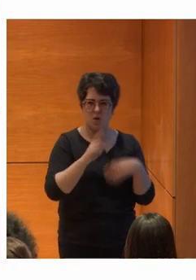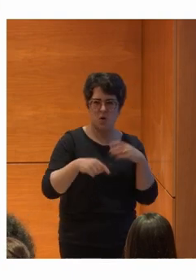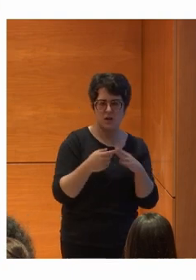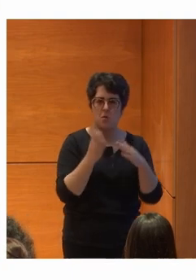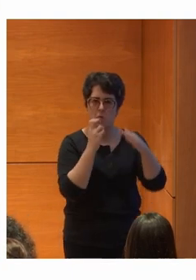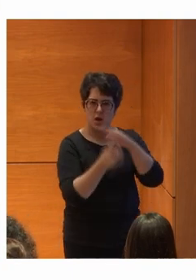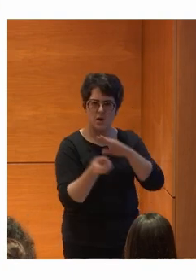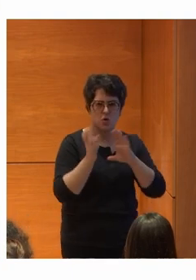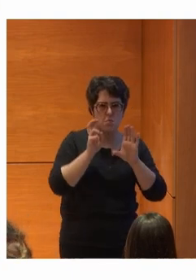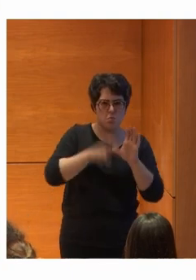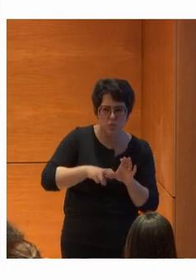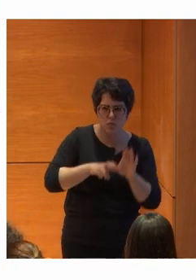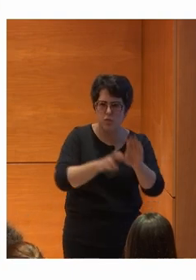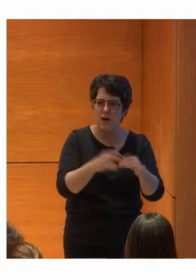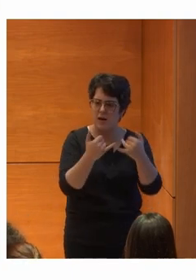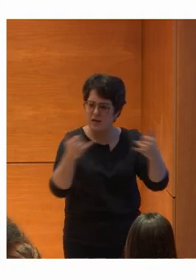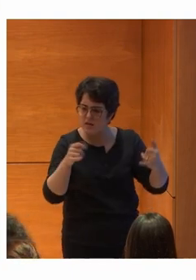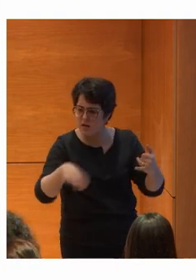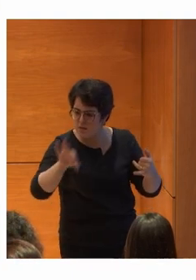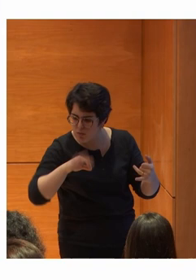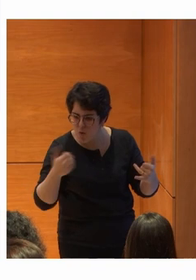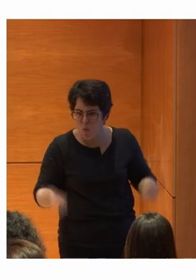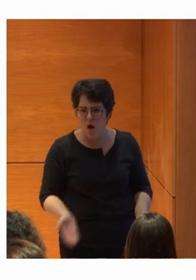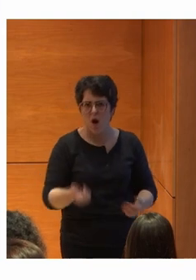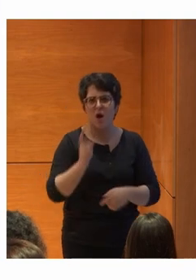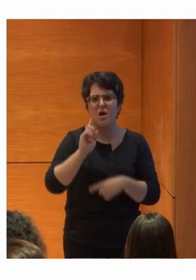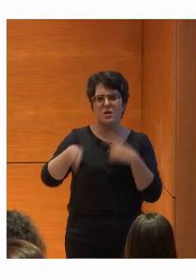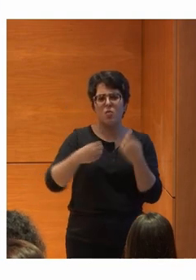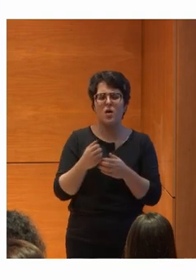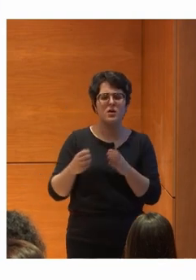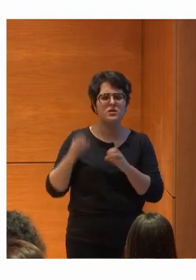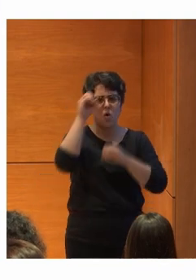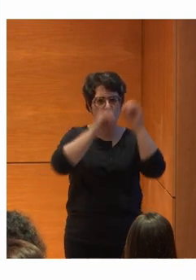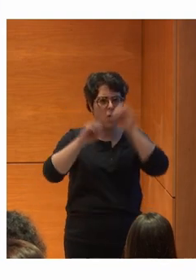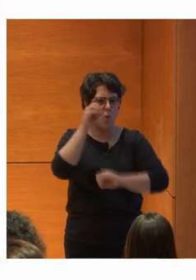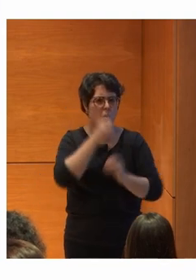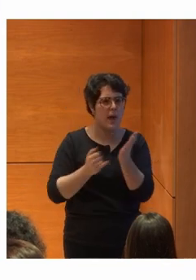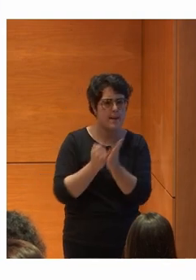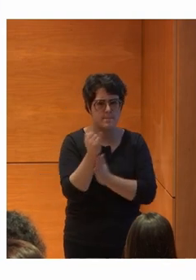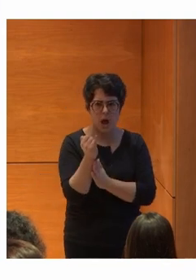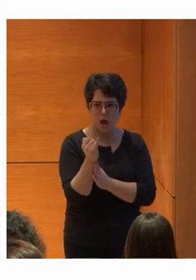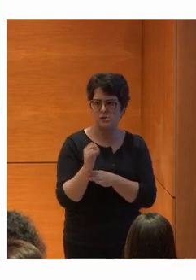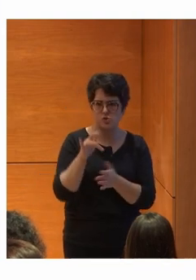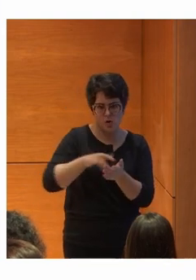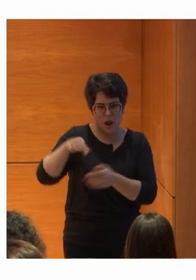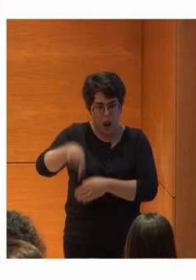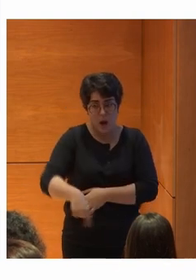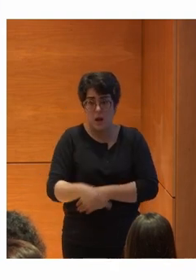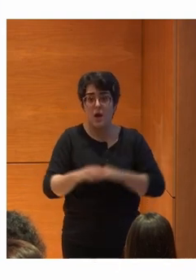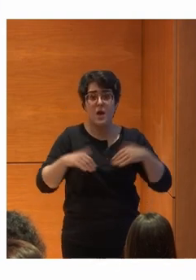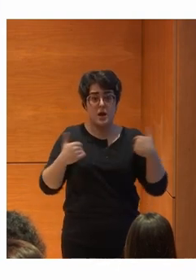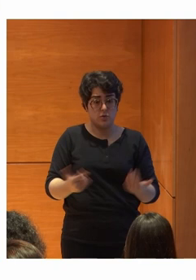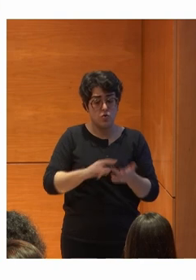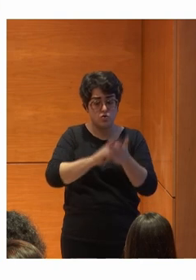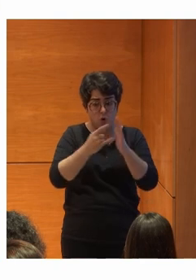saber Qué línea tenía Que coger Para luego Google más Para llegar Hasta este sitio Entonces las soluciones